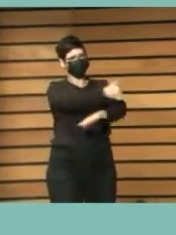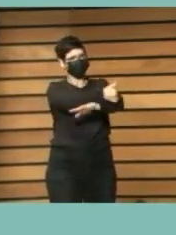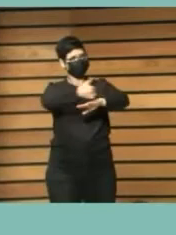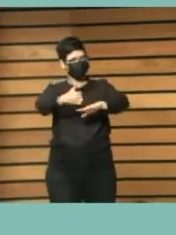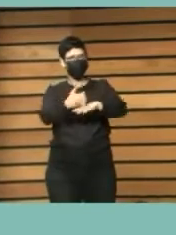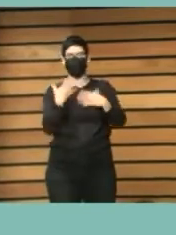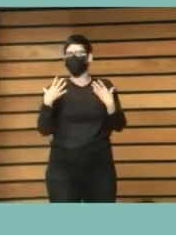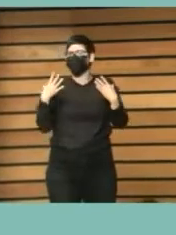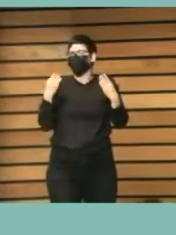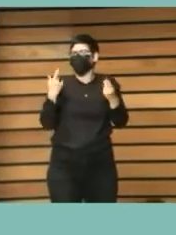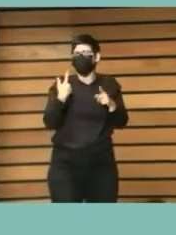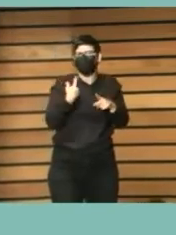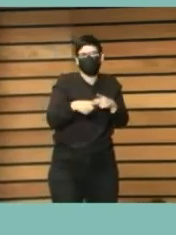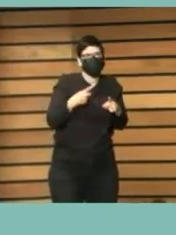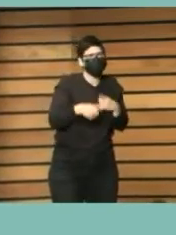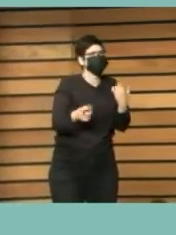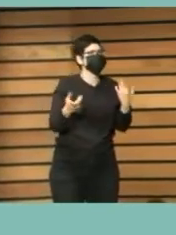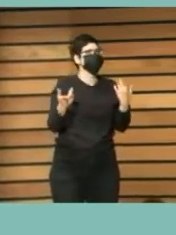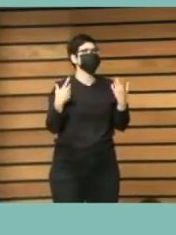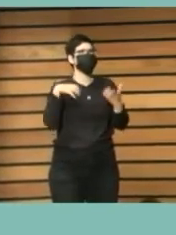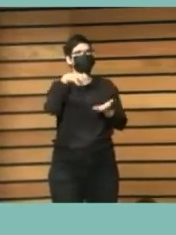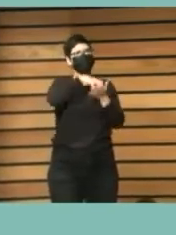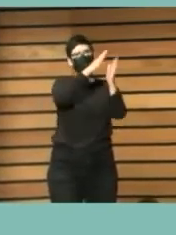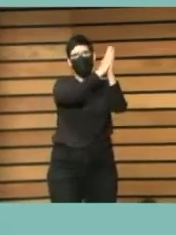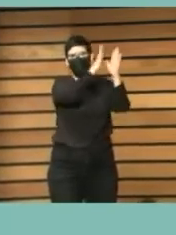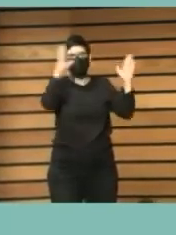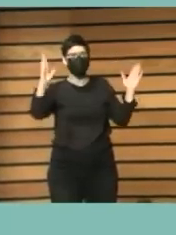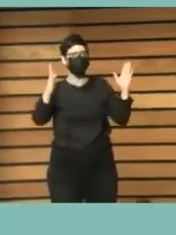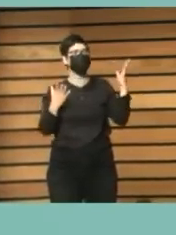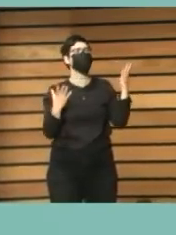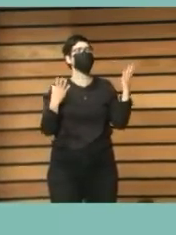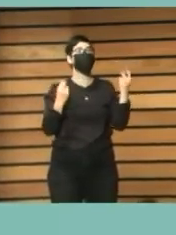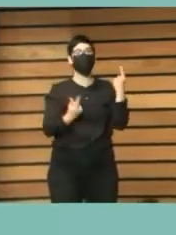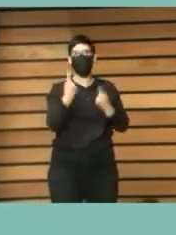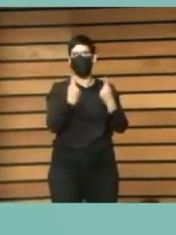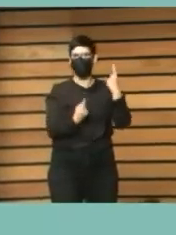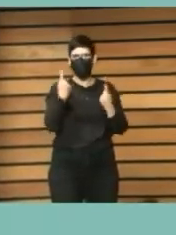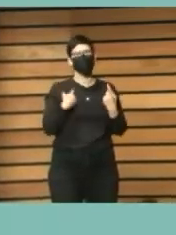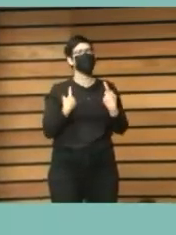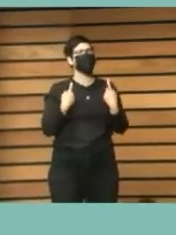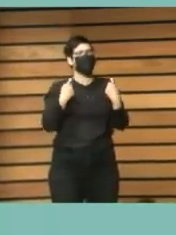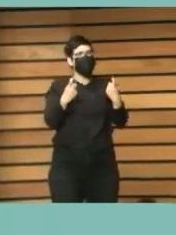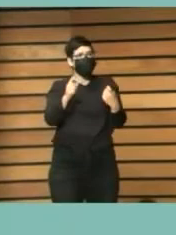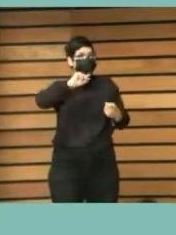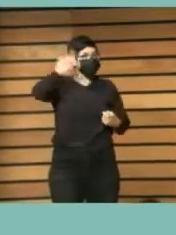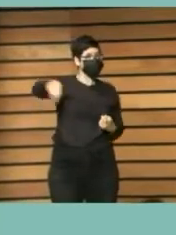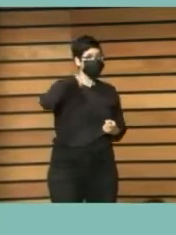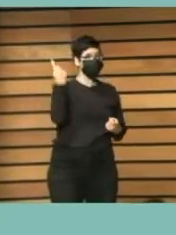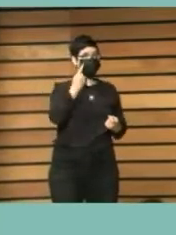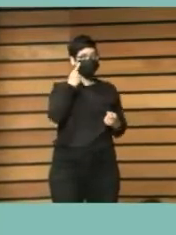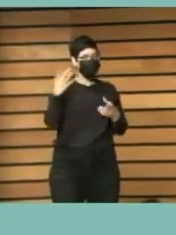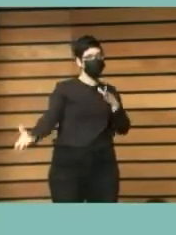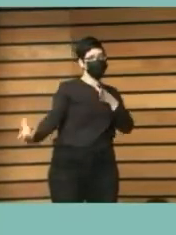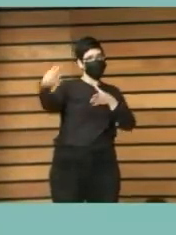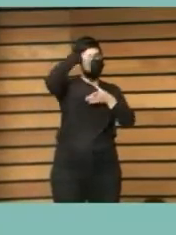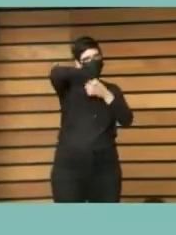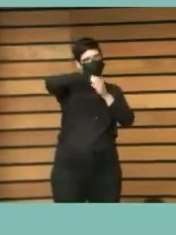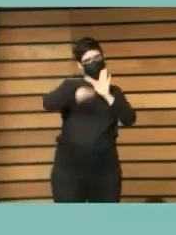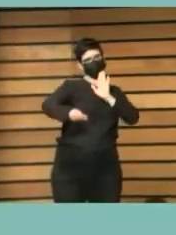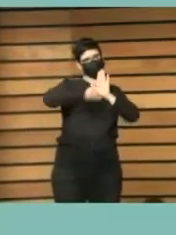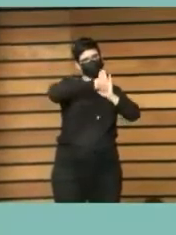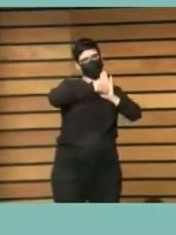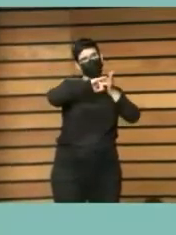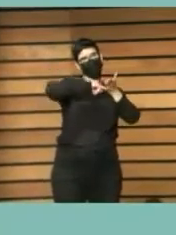bibliotecas y muchas de ellas lo que necesitan es ser identificadas dentro de un plan como decía Alicia antes como